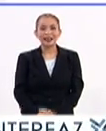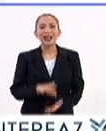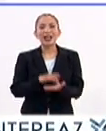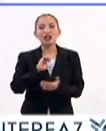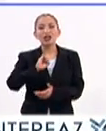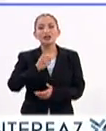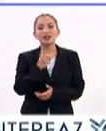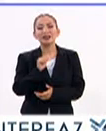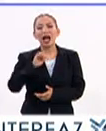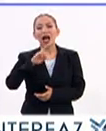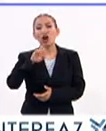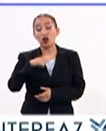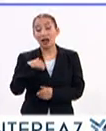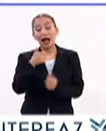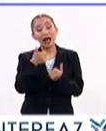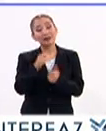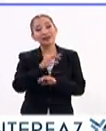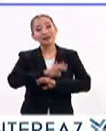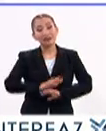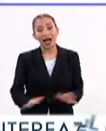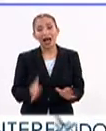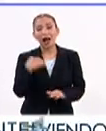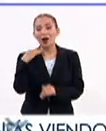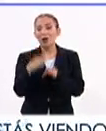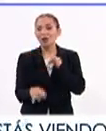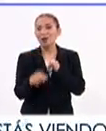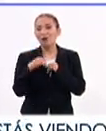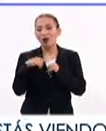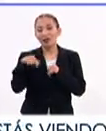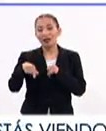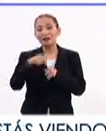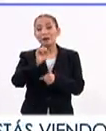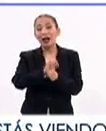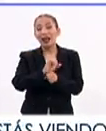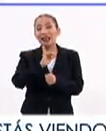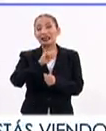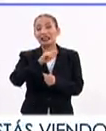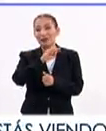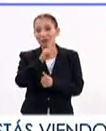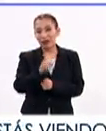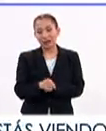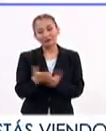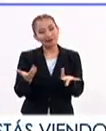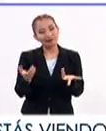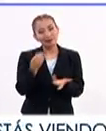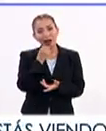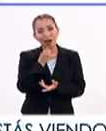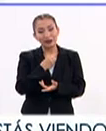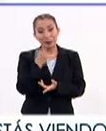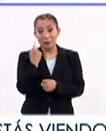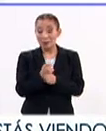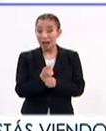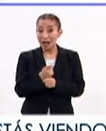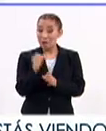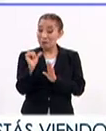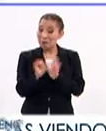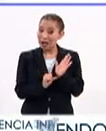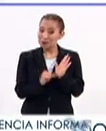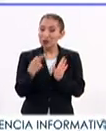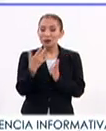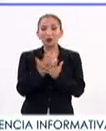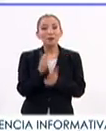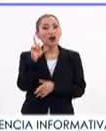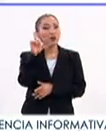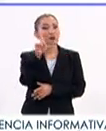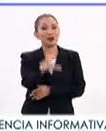Gracias, Sharon, también para ti. Pues así, llegamos al final de esta semana de Interfaz, aunque con el primer programa del mes, pero los